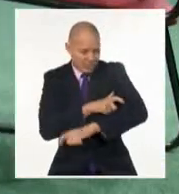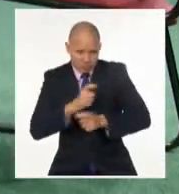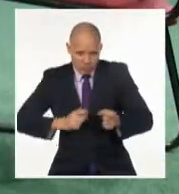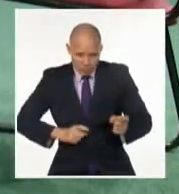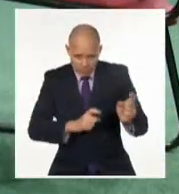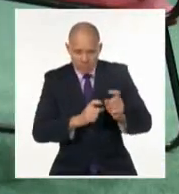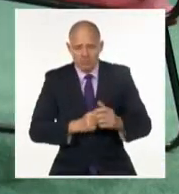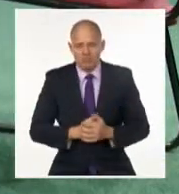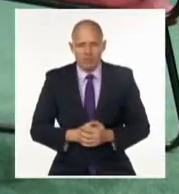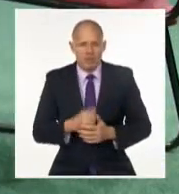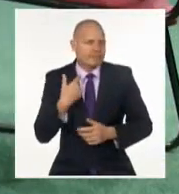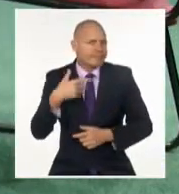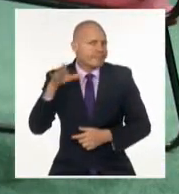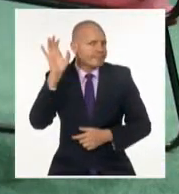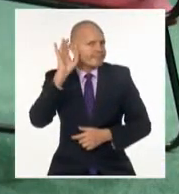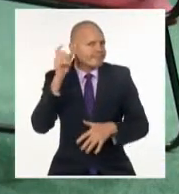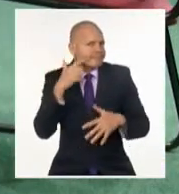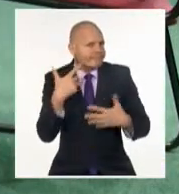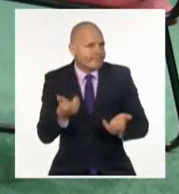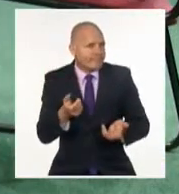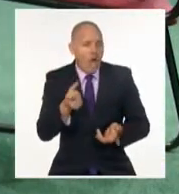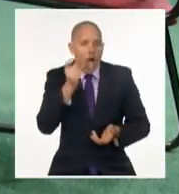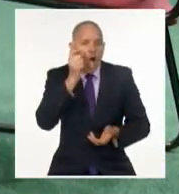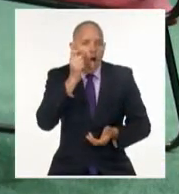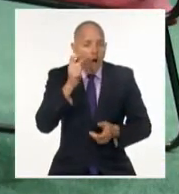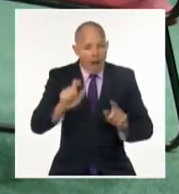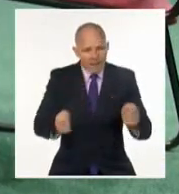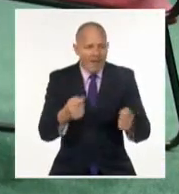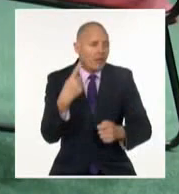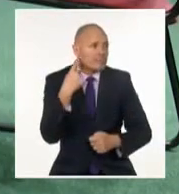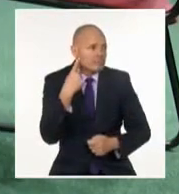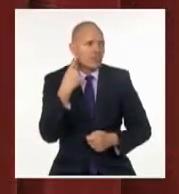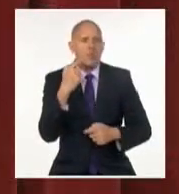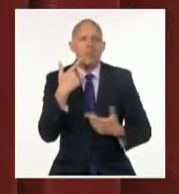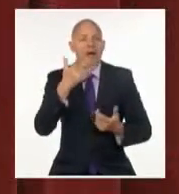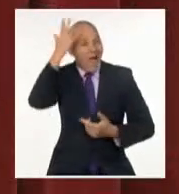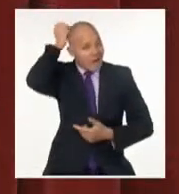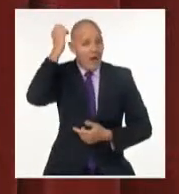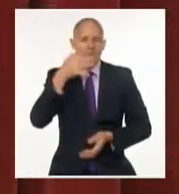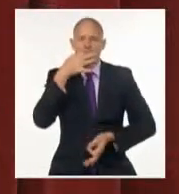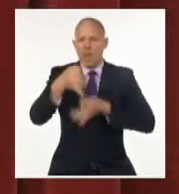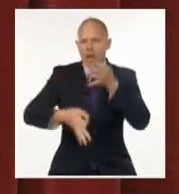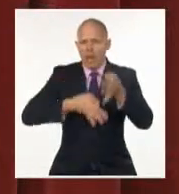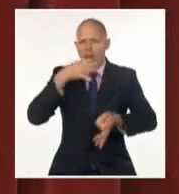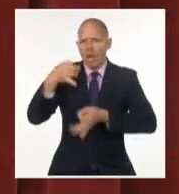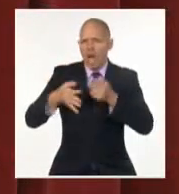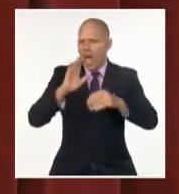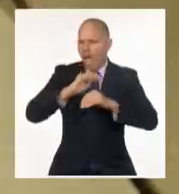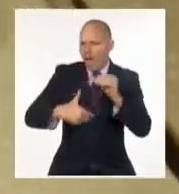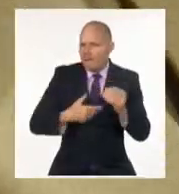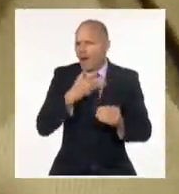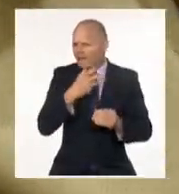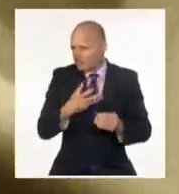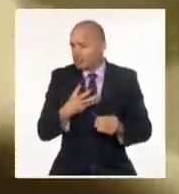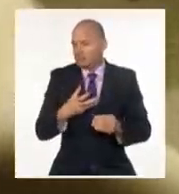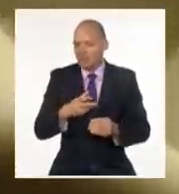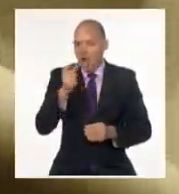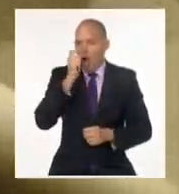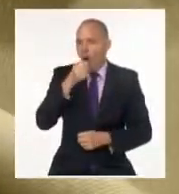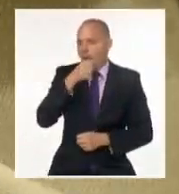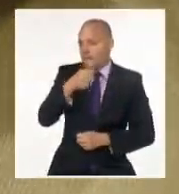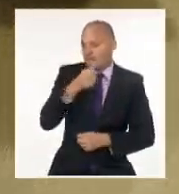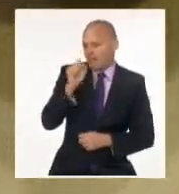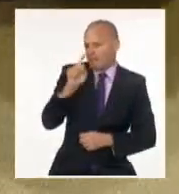radio de su hermano Raúl Castro. Desde entonces decidió compartir su lucha. El periodista le pregunta, ¿y por qué